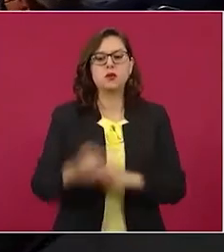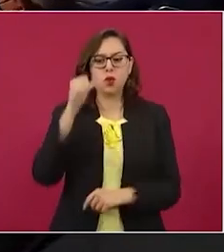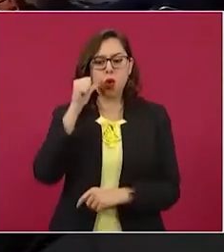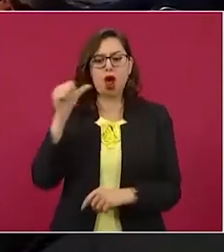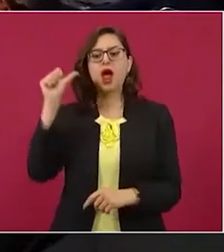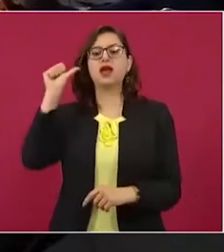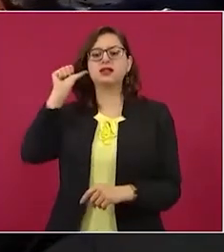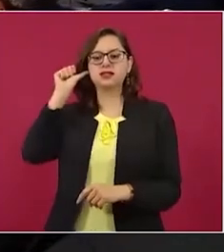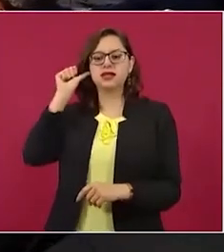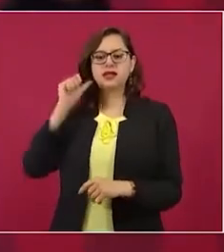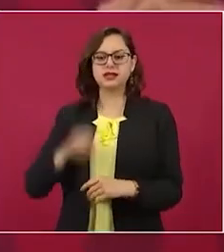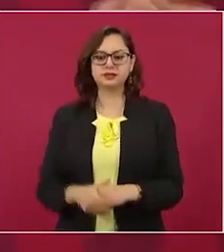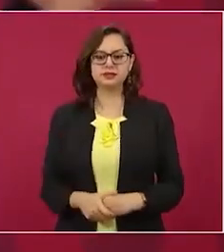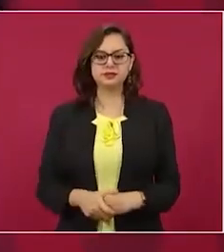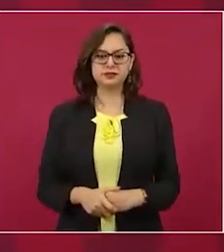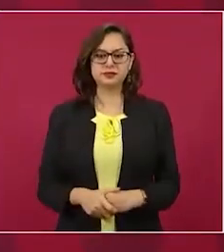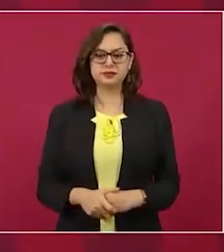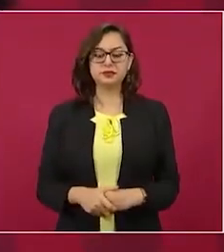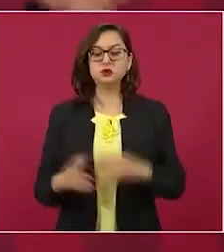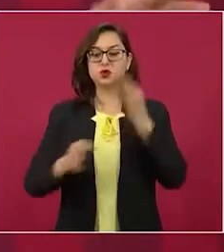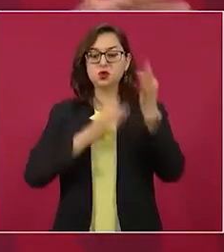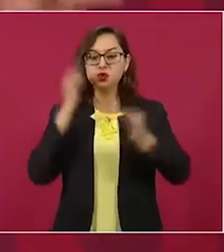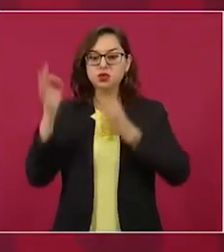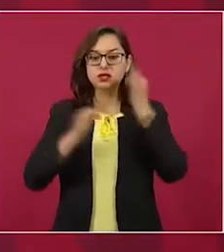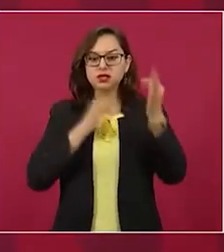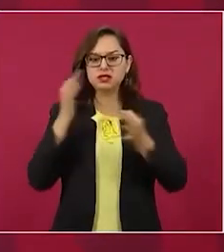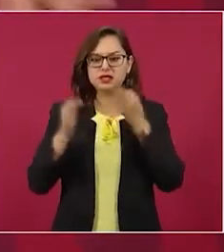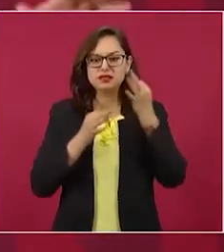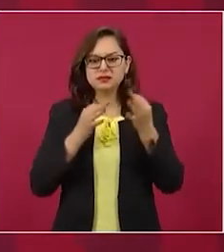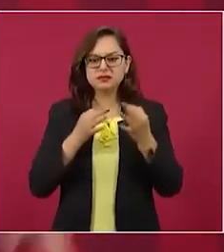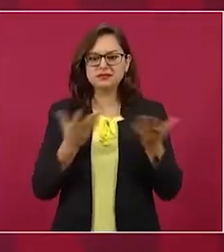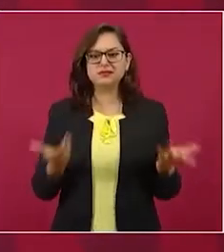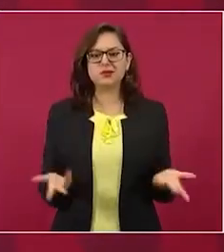vemos cómo hay manifestaciones,